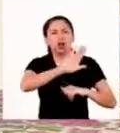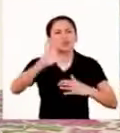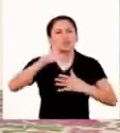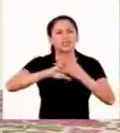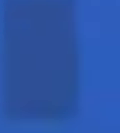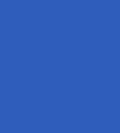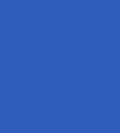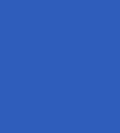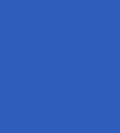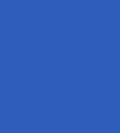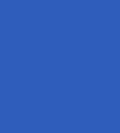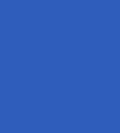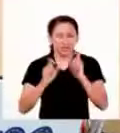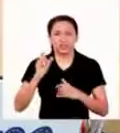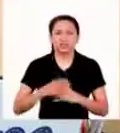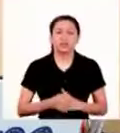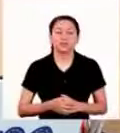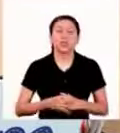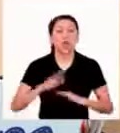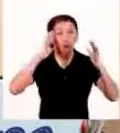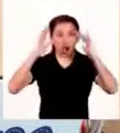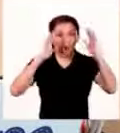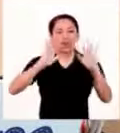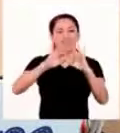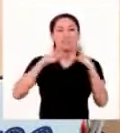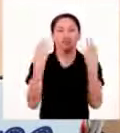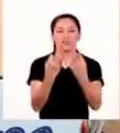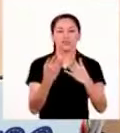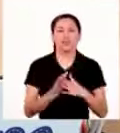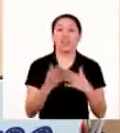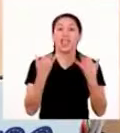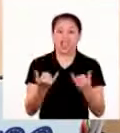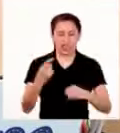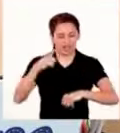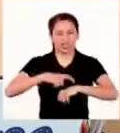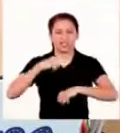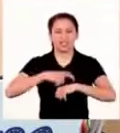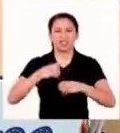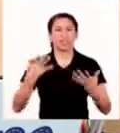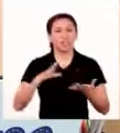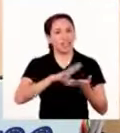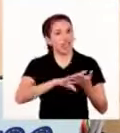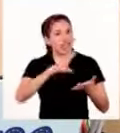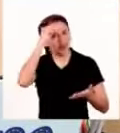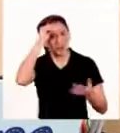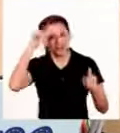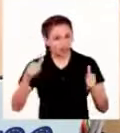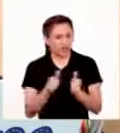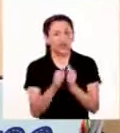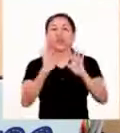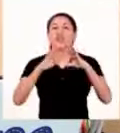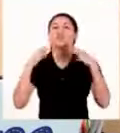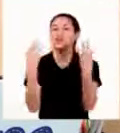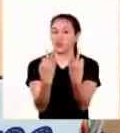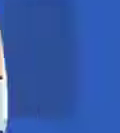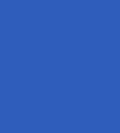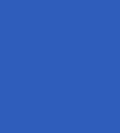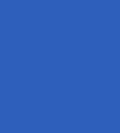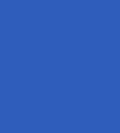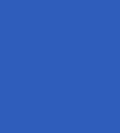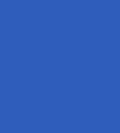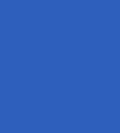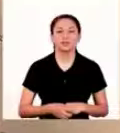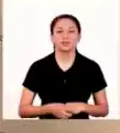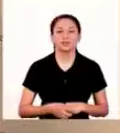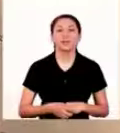adultas mayores. Hola familias, ¿cómo están? Ha llegado el momento de aprender con las familias.